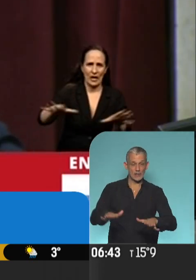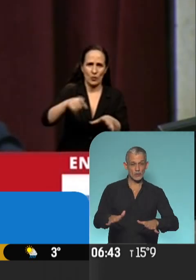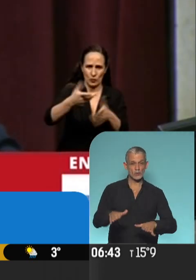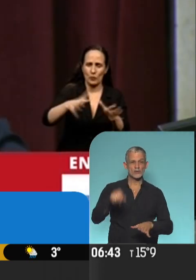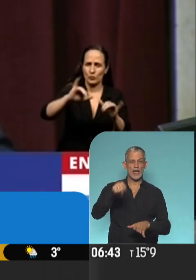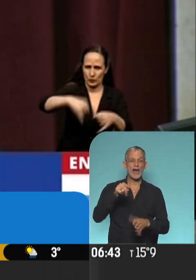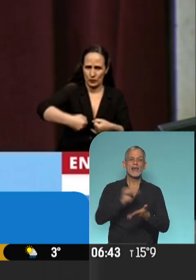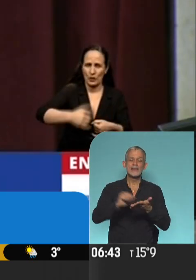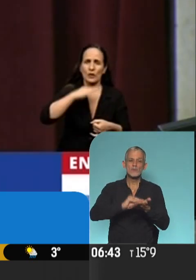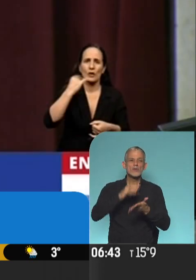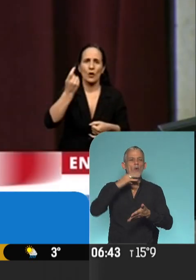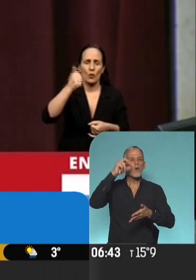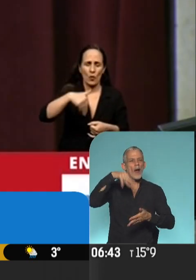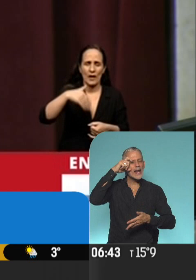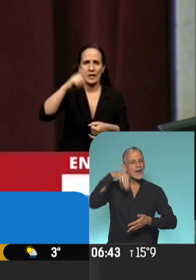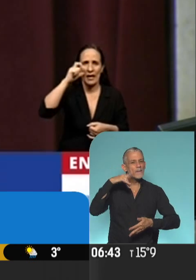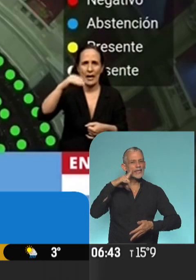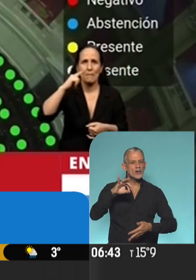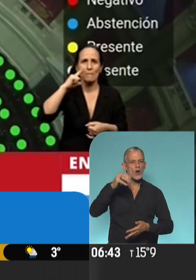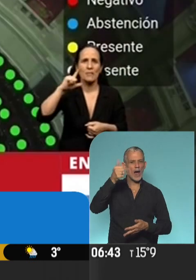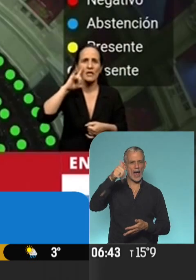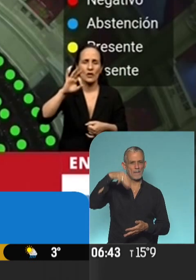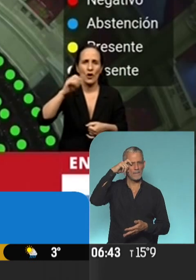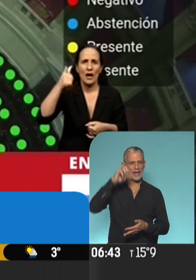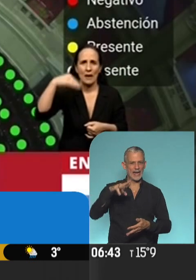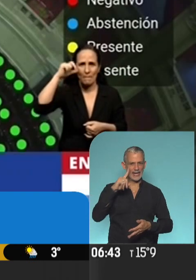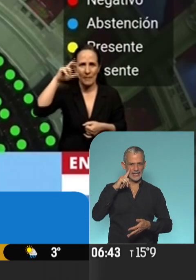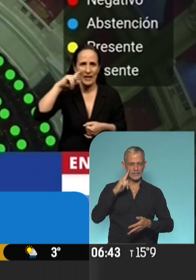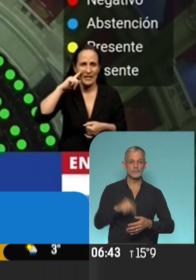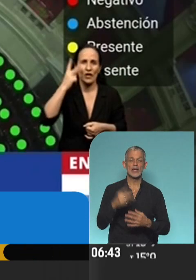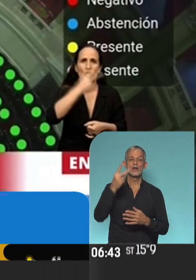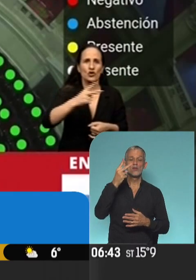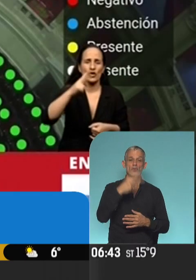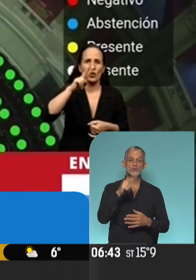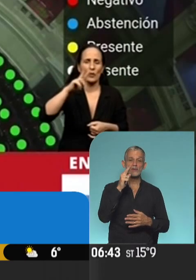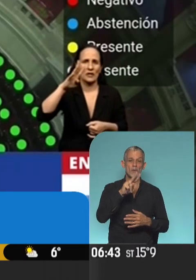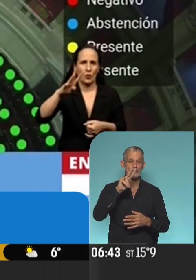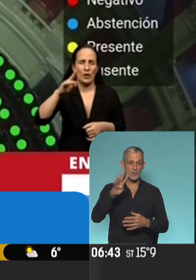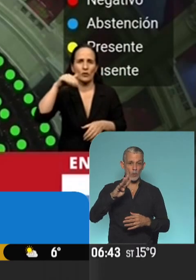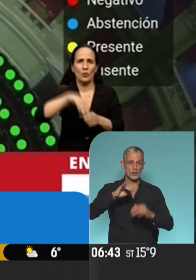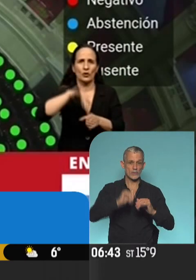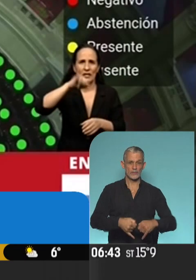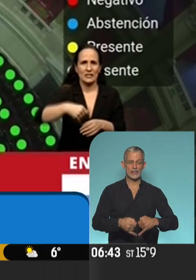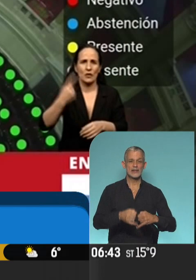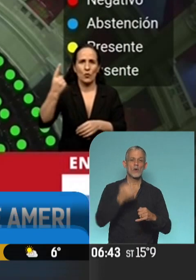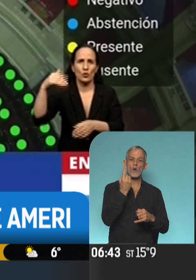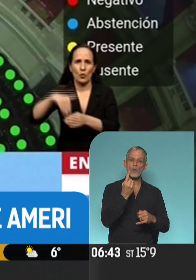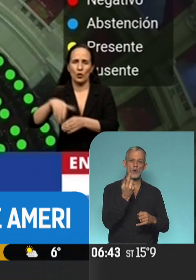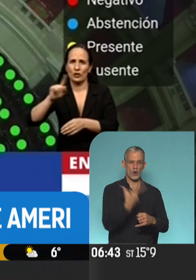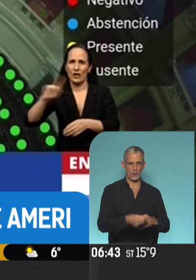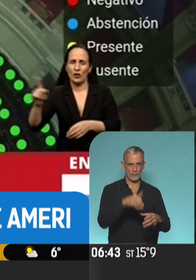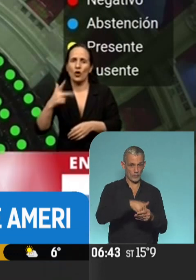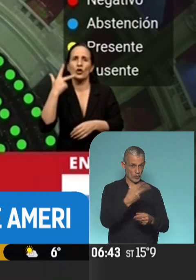del diputado Juan Emilio Ameri. 224 afirmativos, 1 negativo,